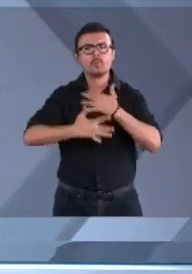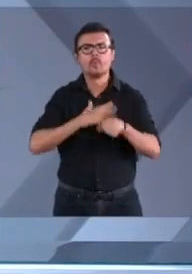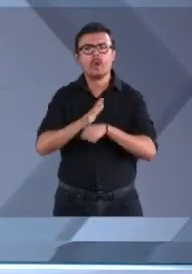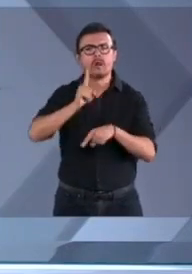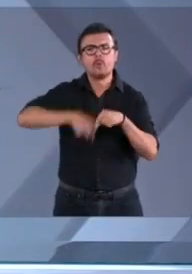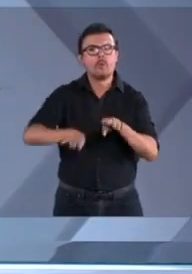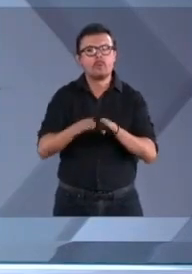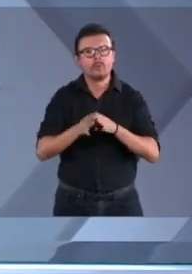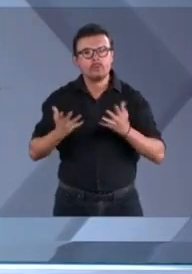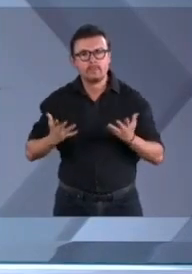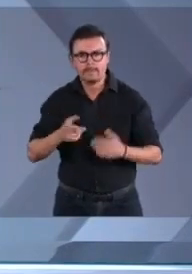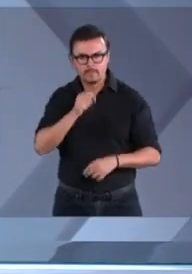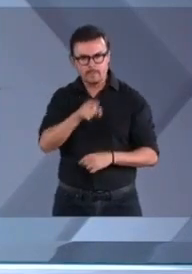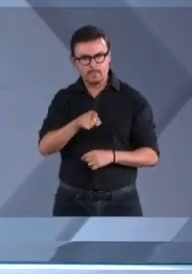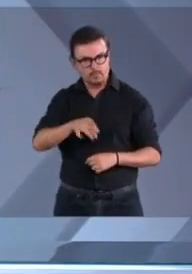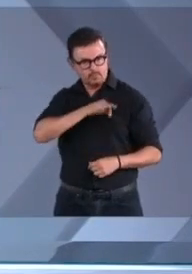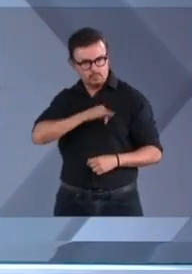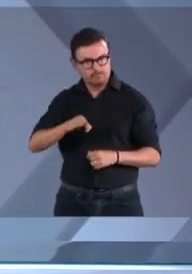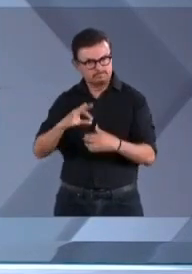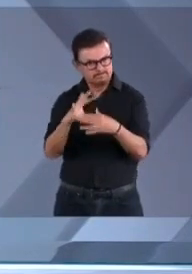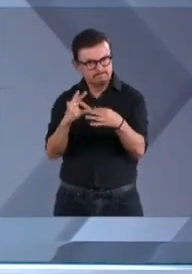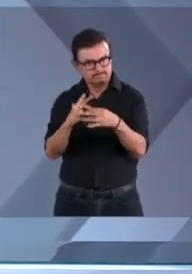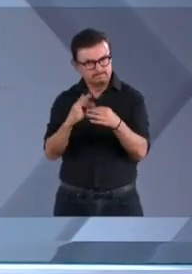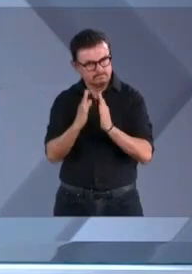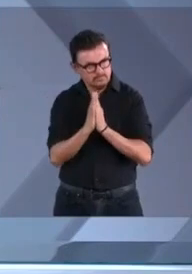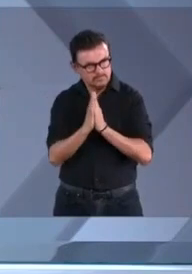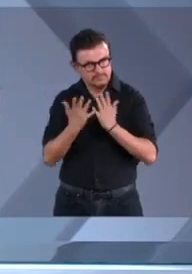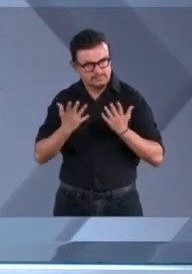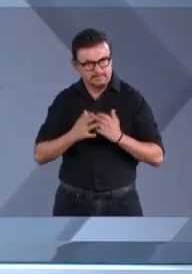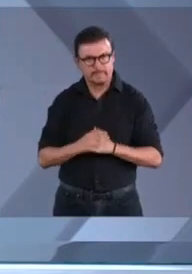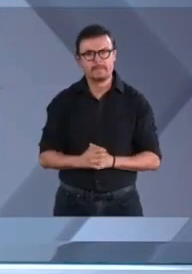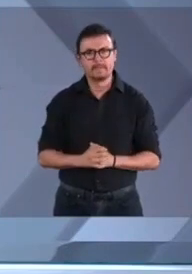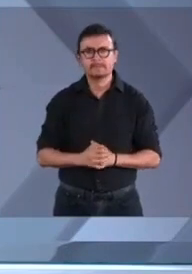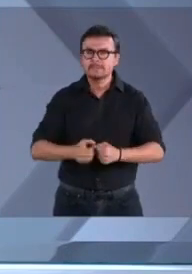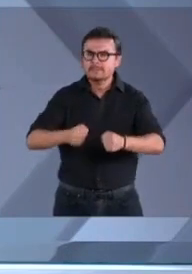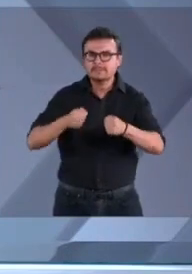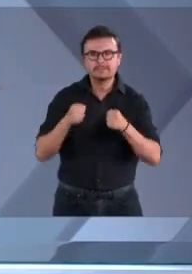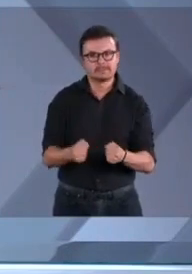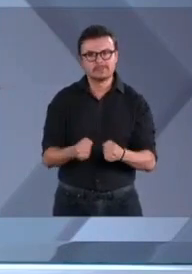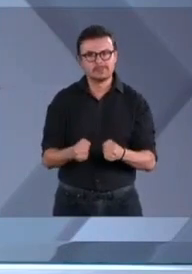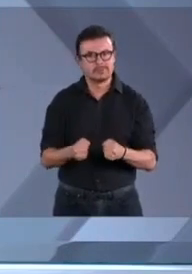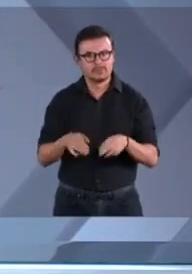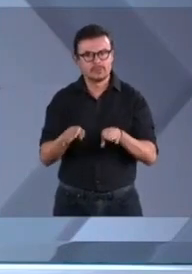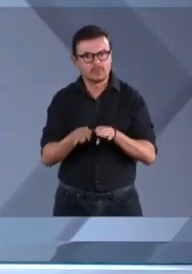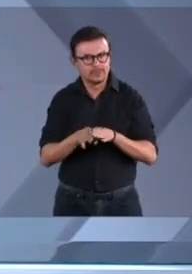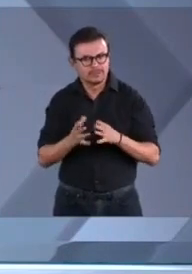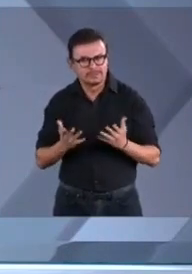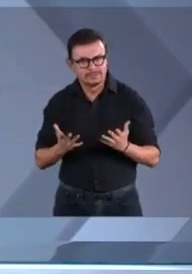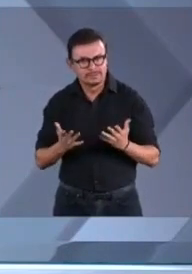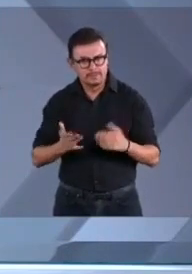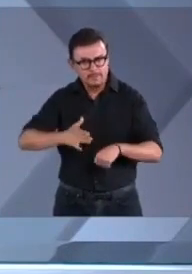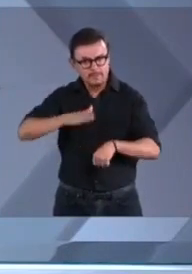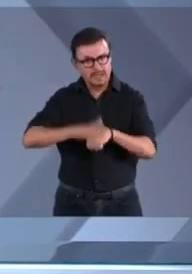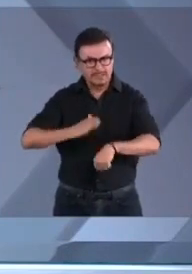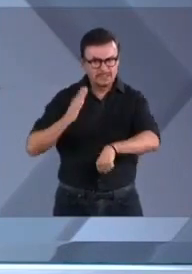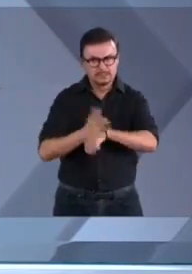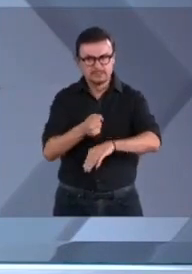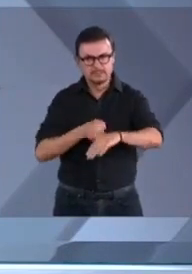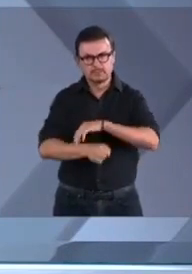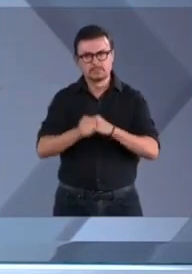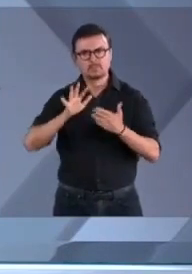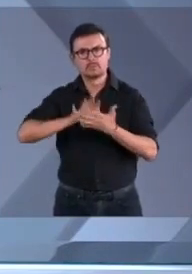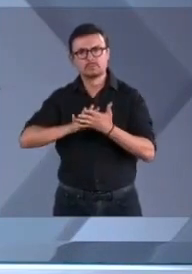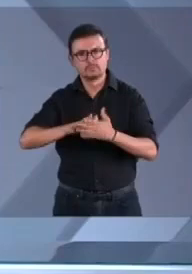discusión venidera las siguientes respuestas. La inseguridad se resuelve con más cárcel, más años de cárcel, más personas en la cárcel.